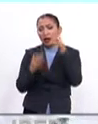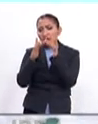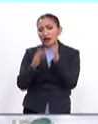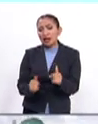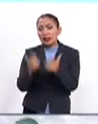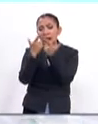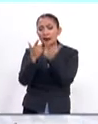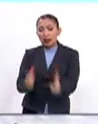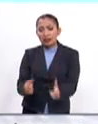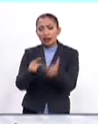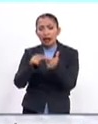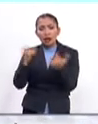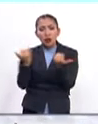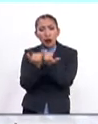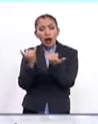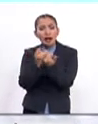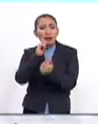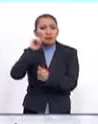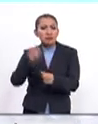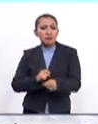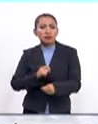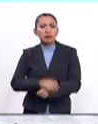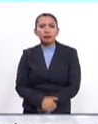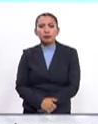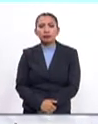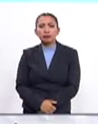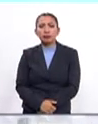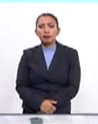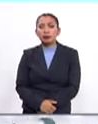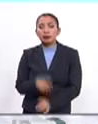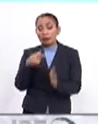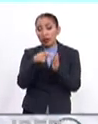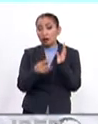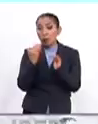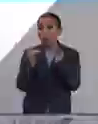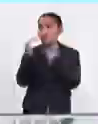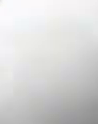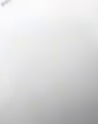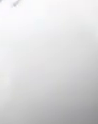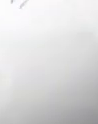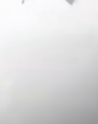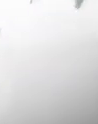Francesa, la libertad, la igualdad y la fraternidad. Sin dogmatismos.